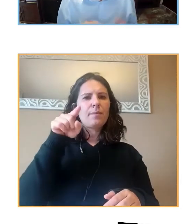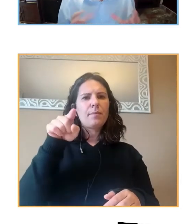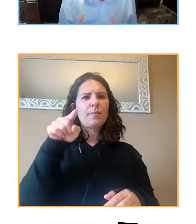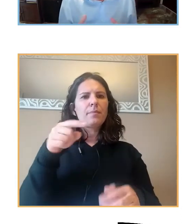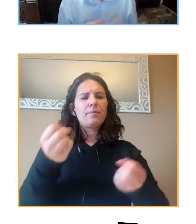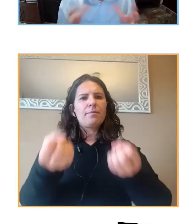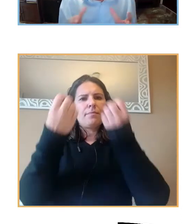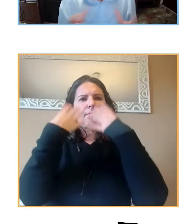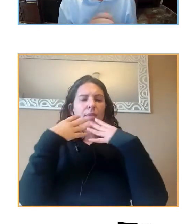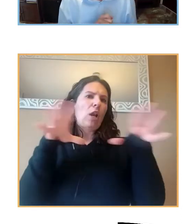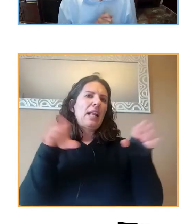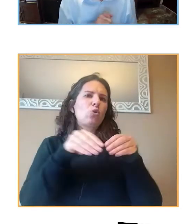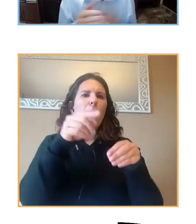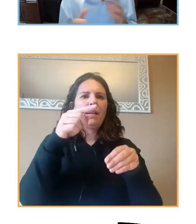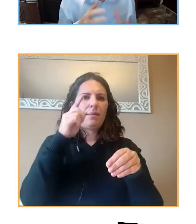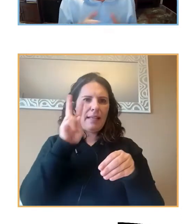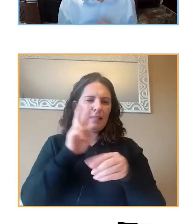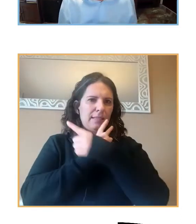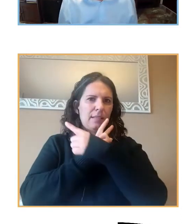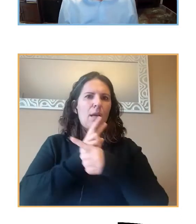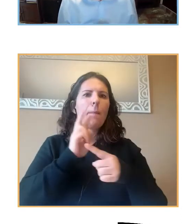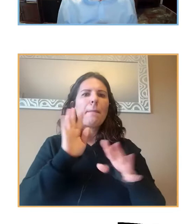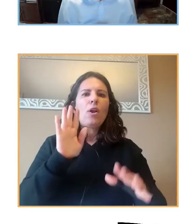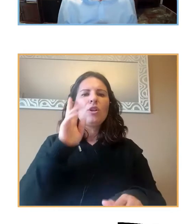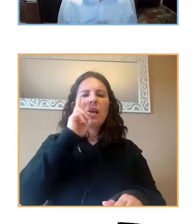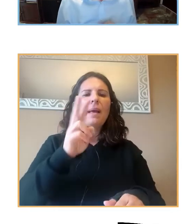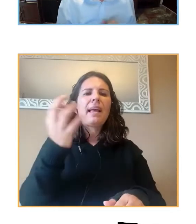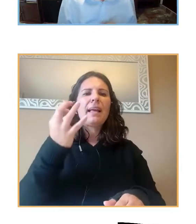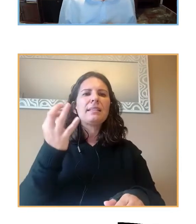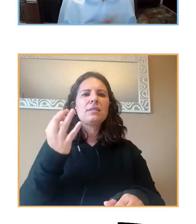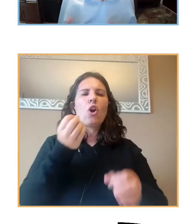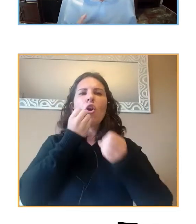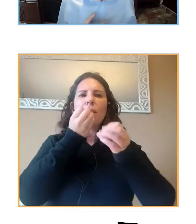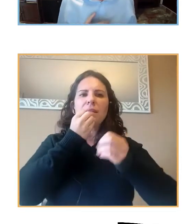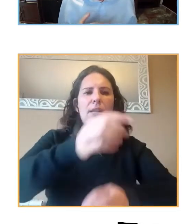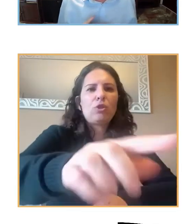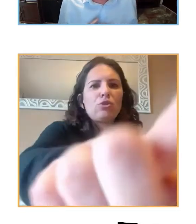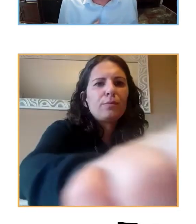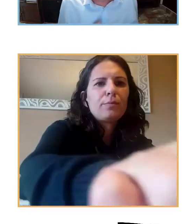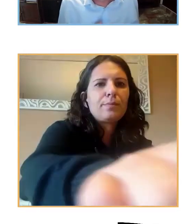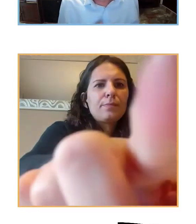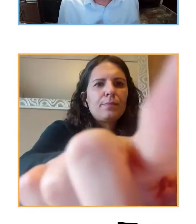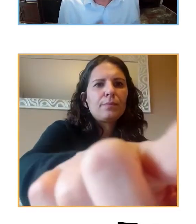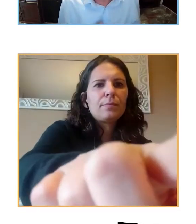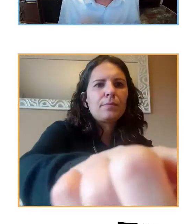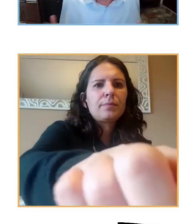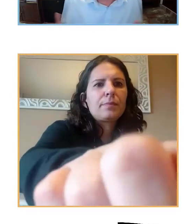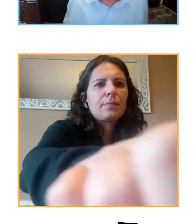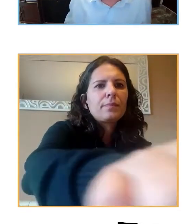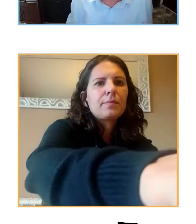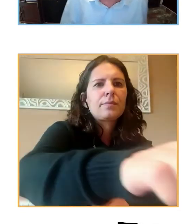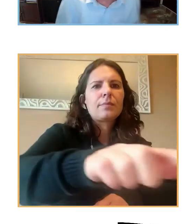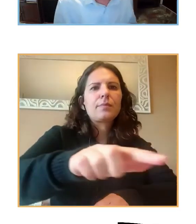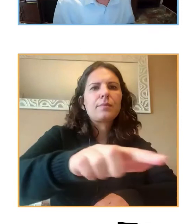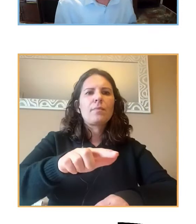aquí hay un resumen, pero bueno, nos han hecho llegar este tipo de comentarios. En primer lugar, el confinamiento les ha llevado,